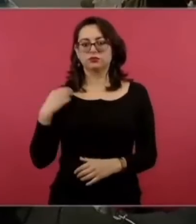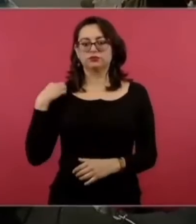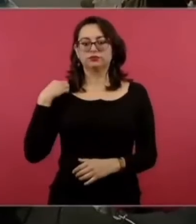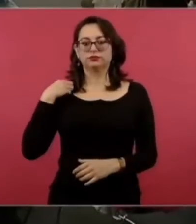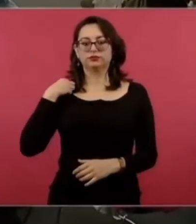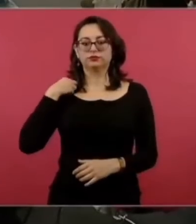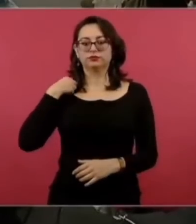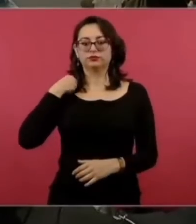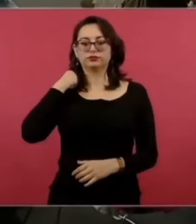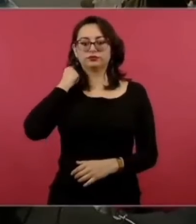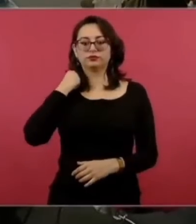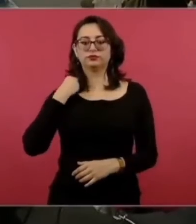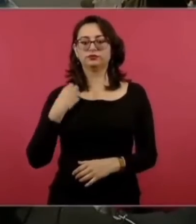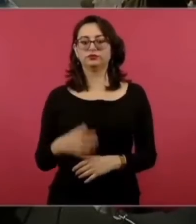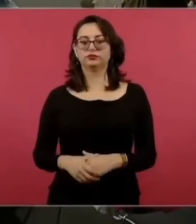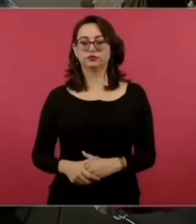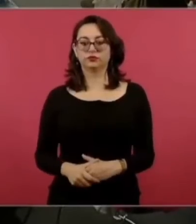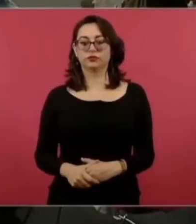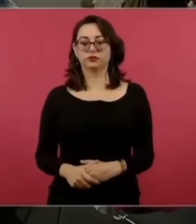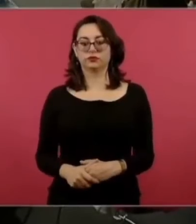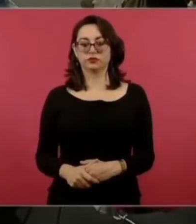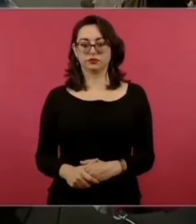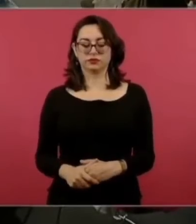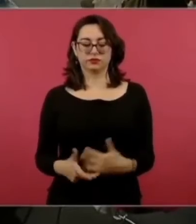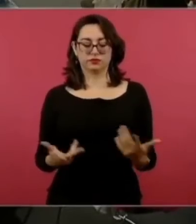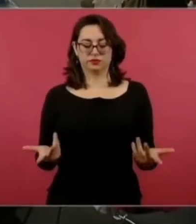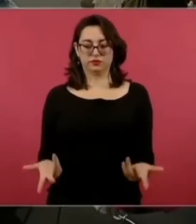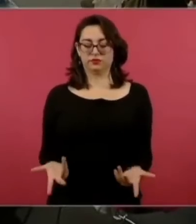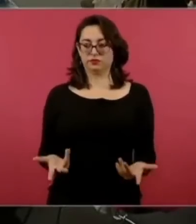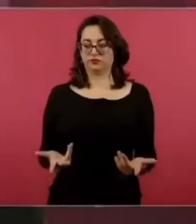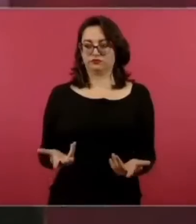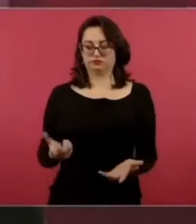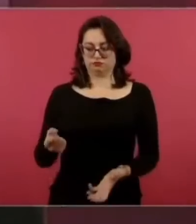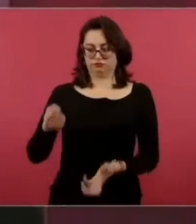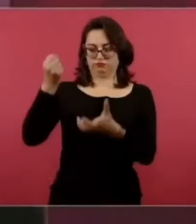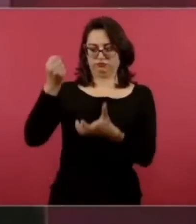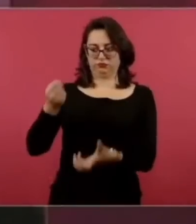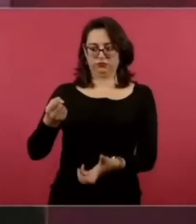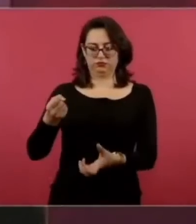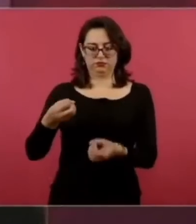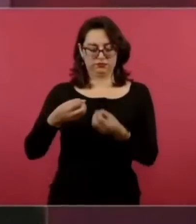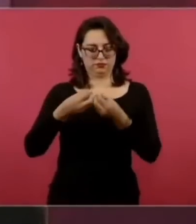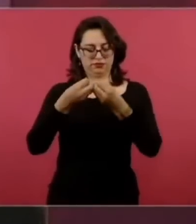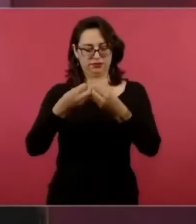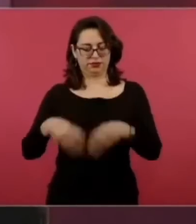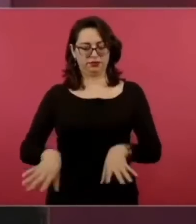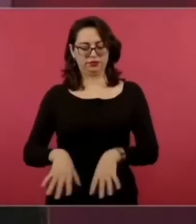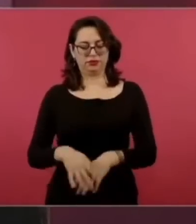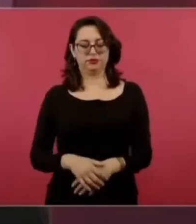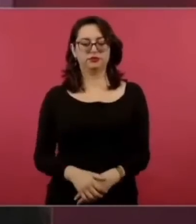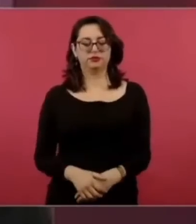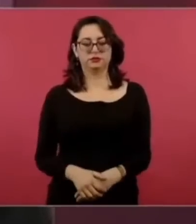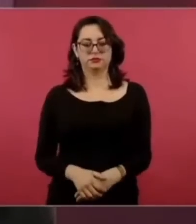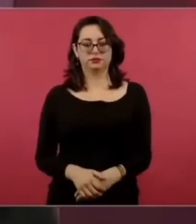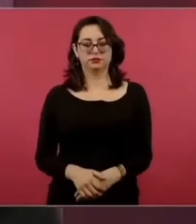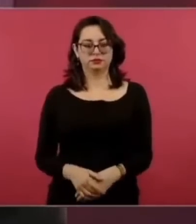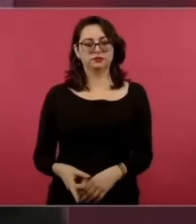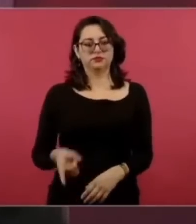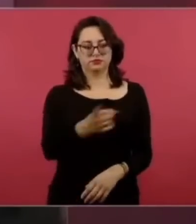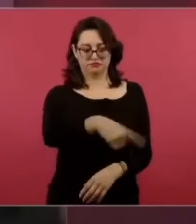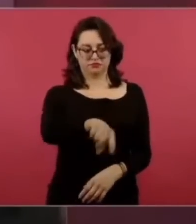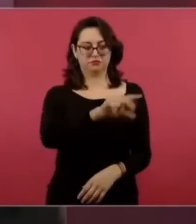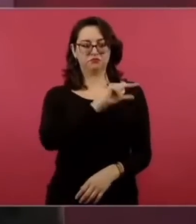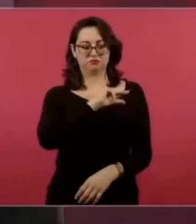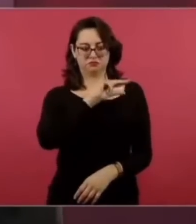se afecta la economía del pueblo son buenos negocios